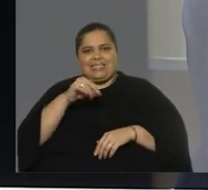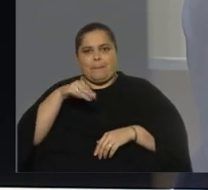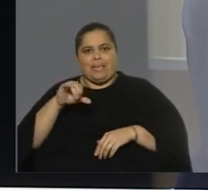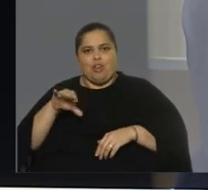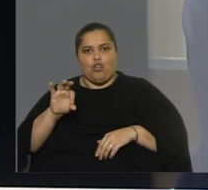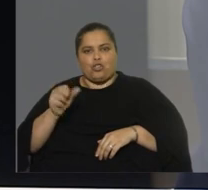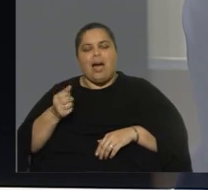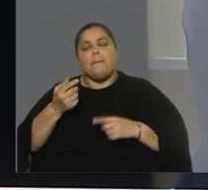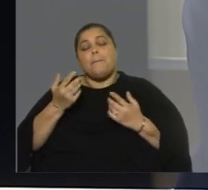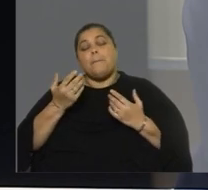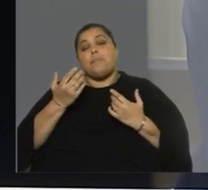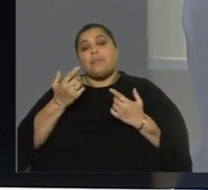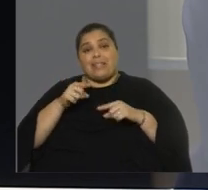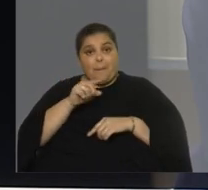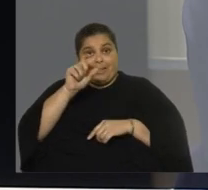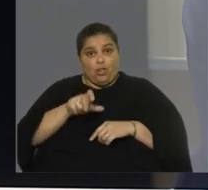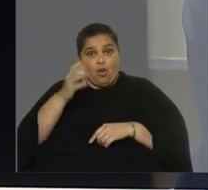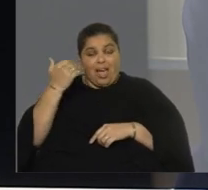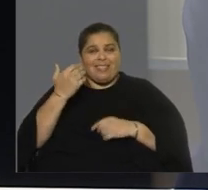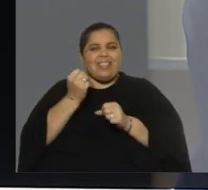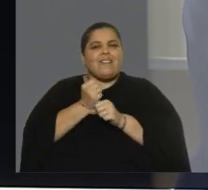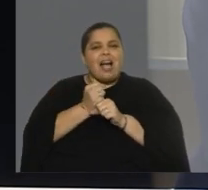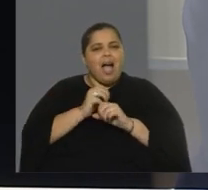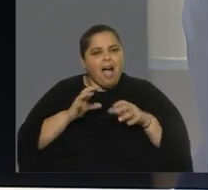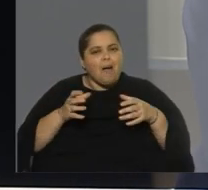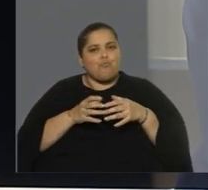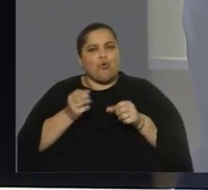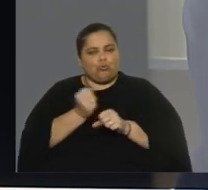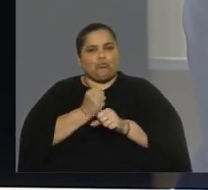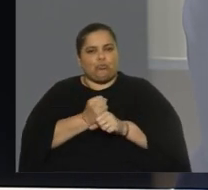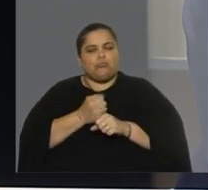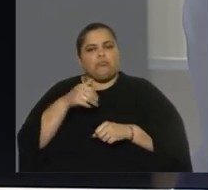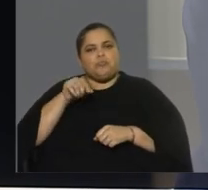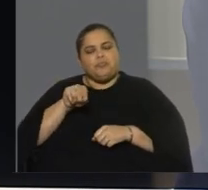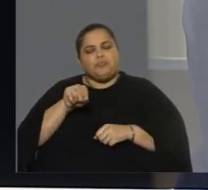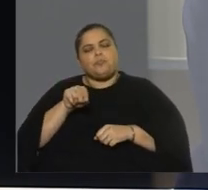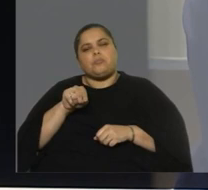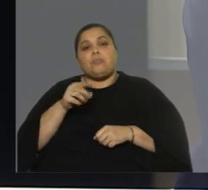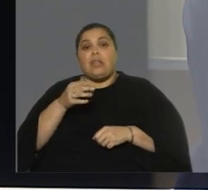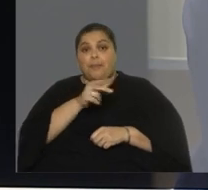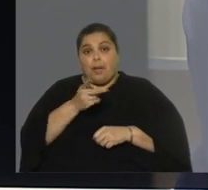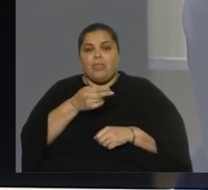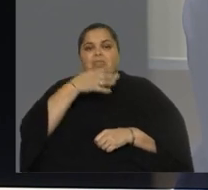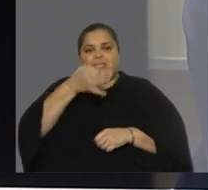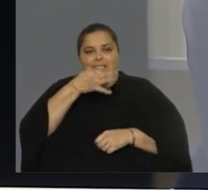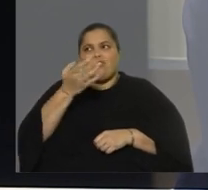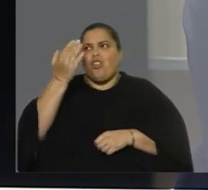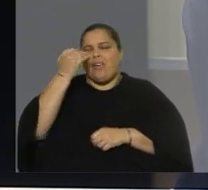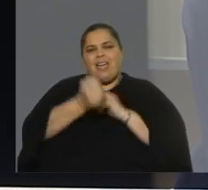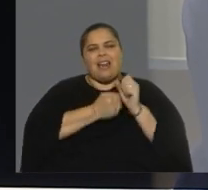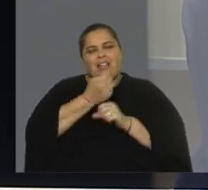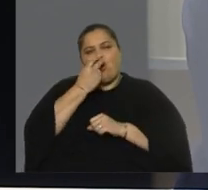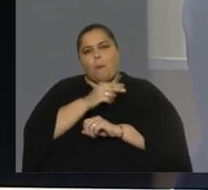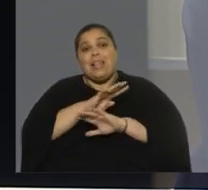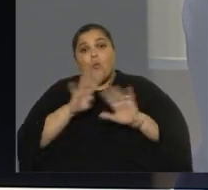de un infarto la persona que habíamos trabajado mucho con él están diciendo desde el 2009